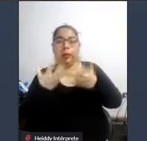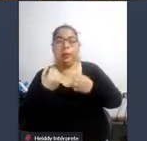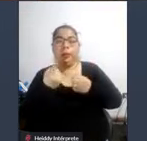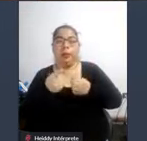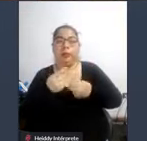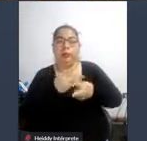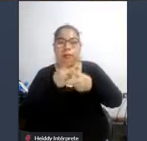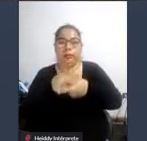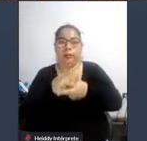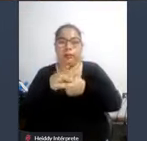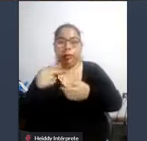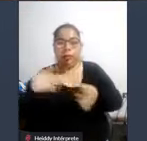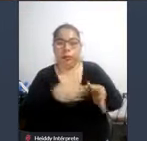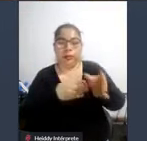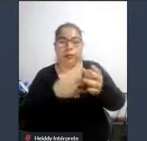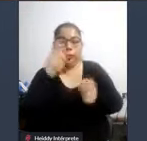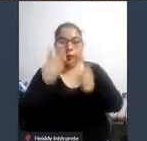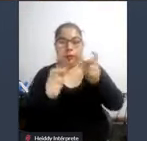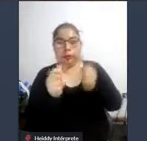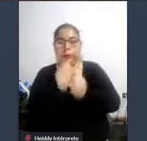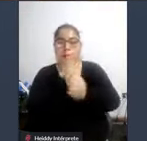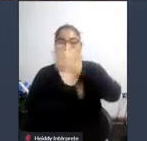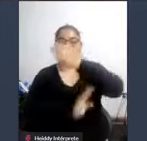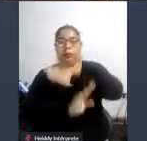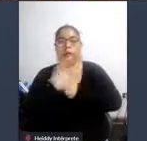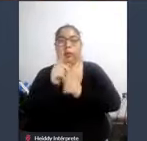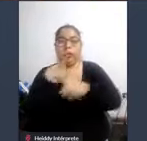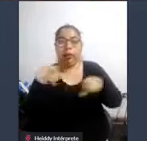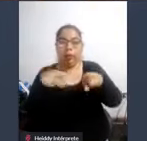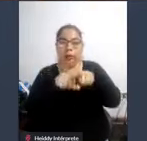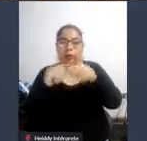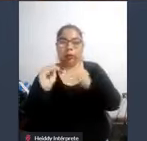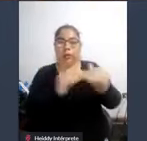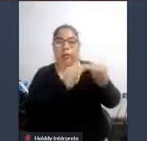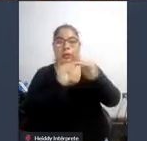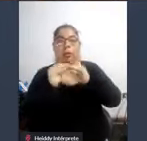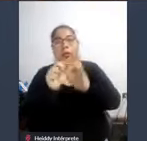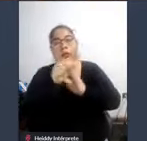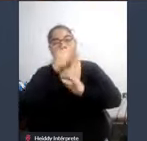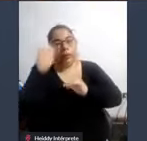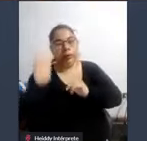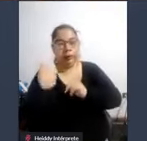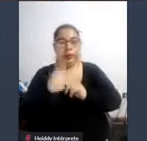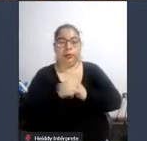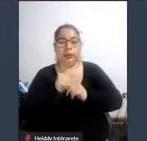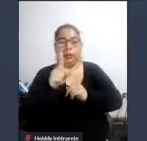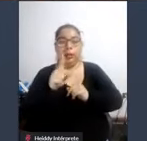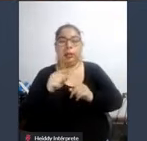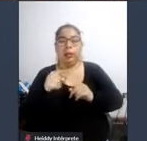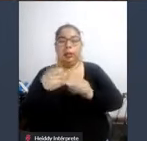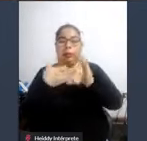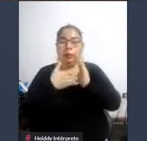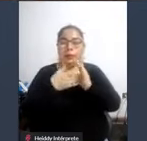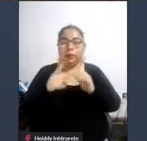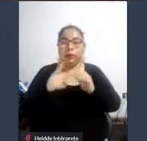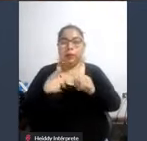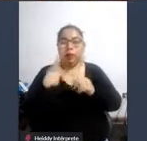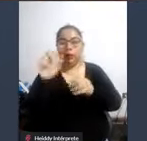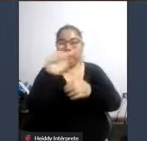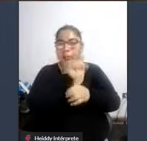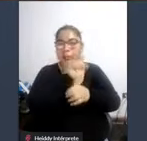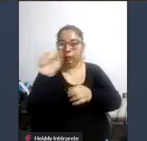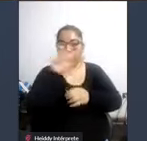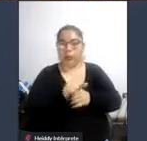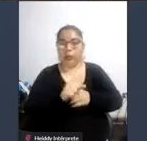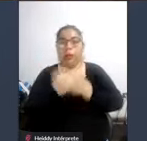el acceso de las personas con discapacidad en igualdad de condiciones con los demás al entorno físico el transporte la